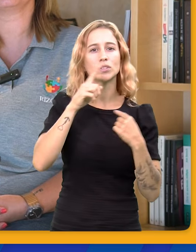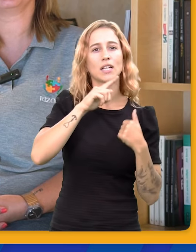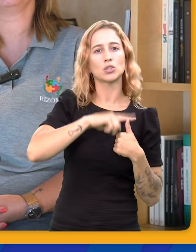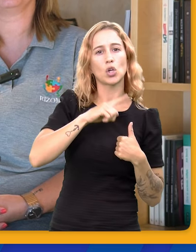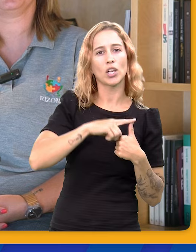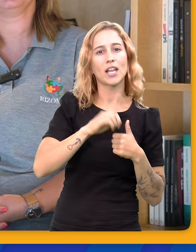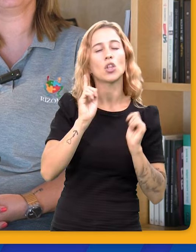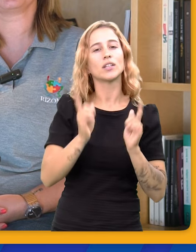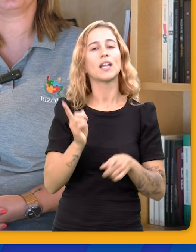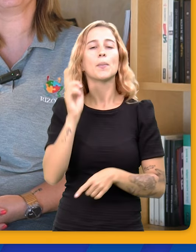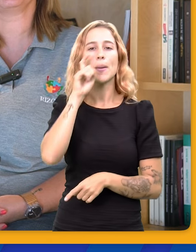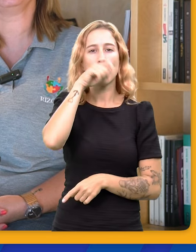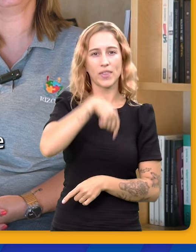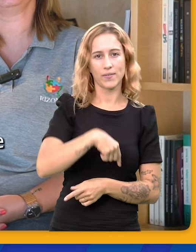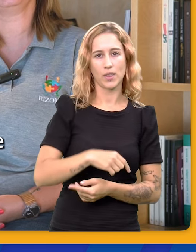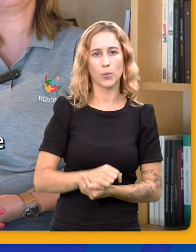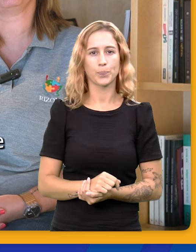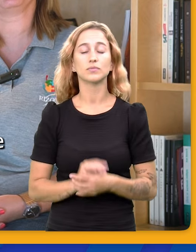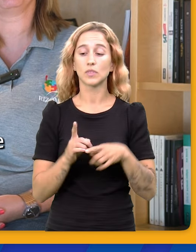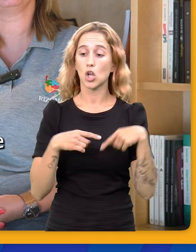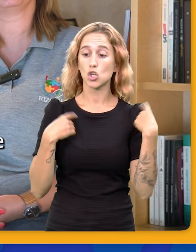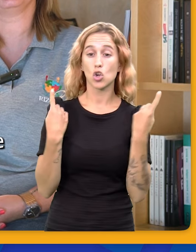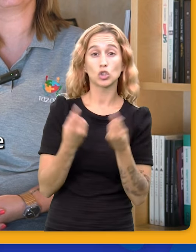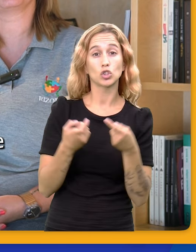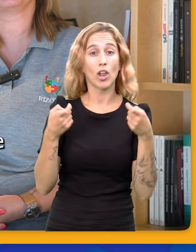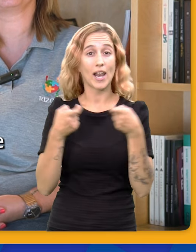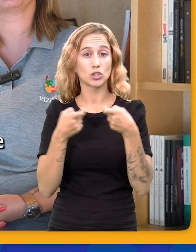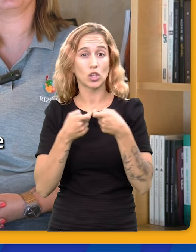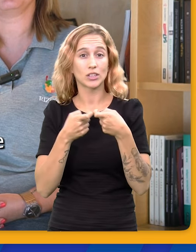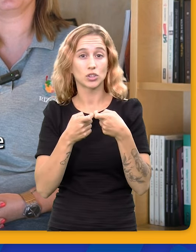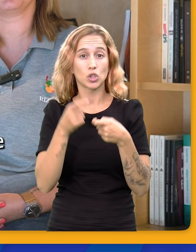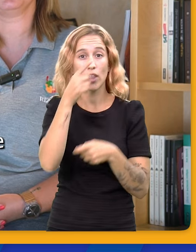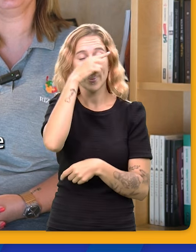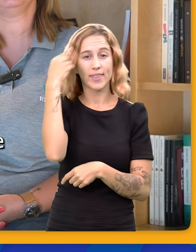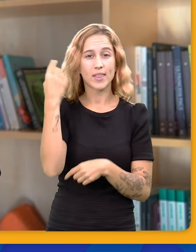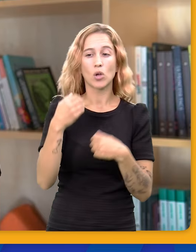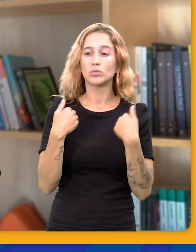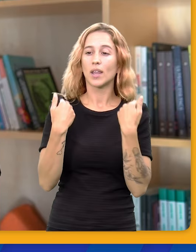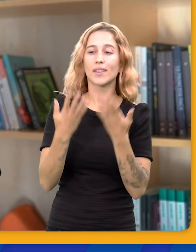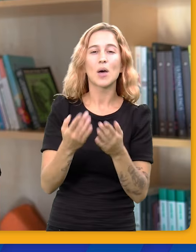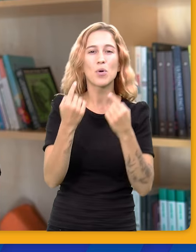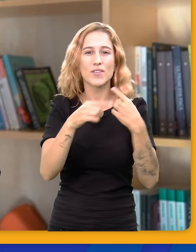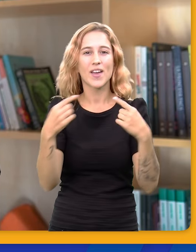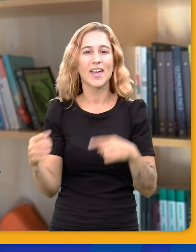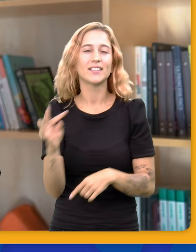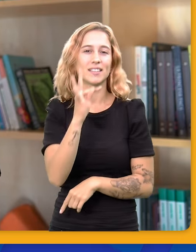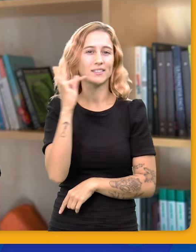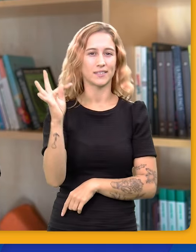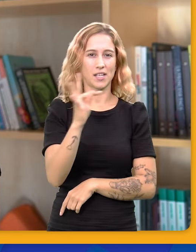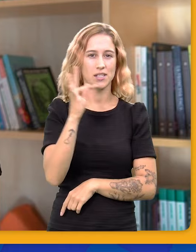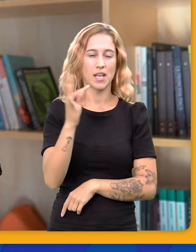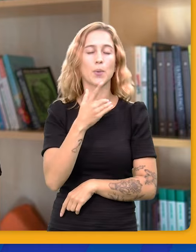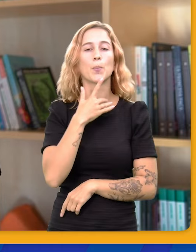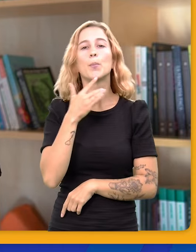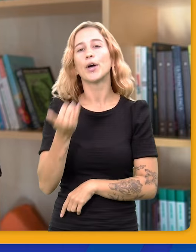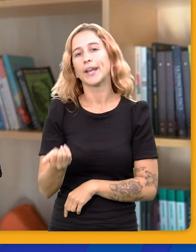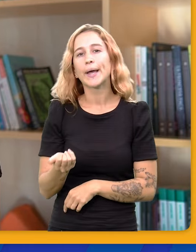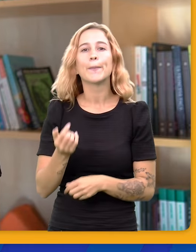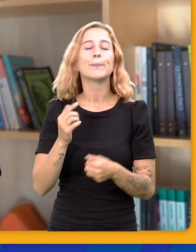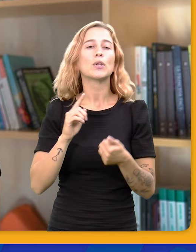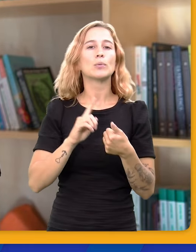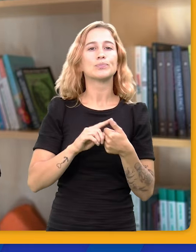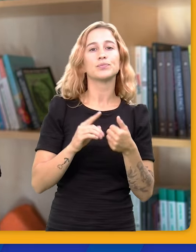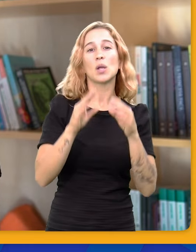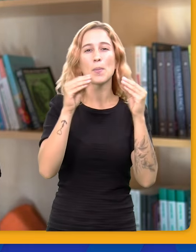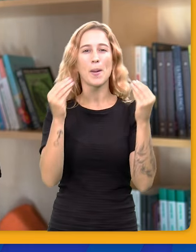ubicados en Toledo, Sauce y en Montevideo, lo que es la zona de instrucciones y Belloni. Nosotros en la asociación Down ofrecemos